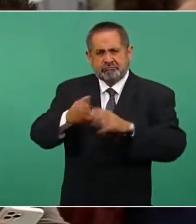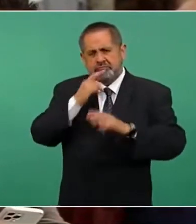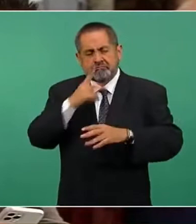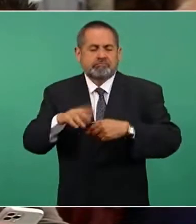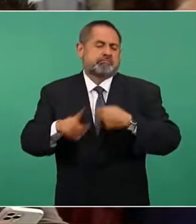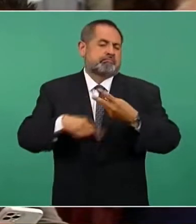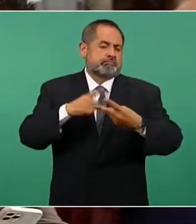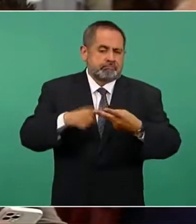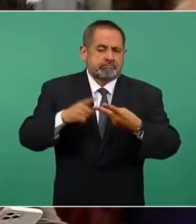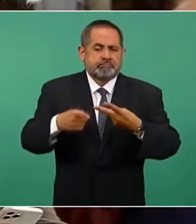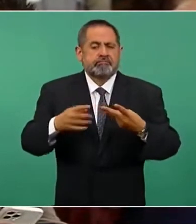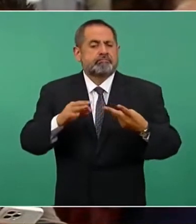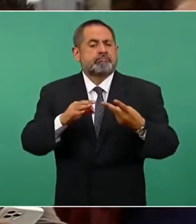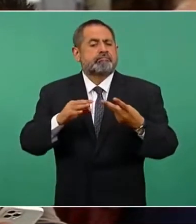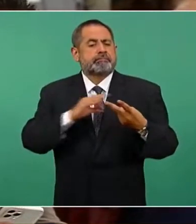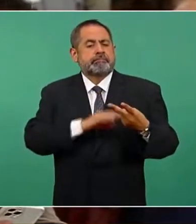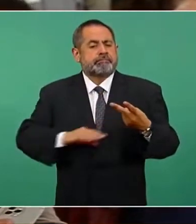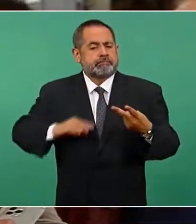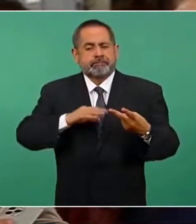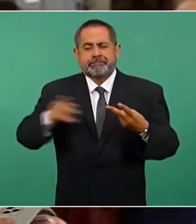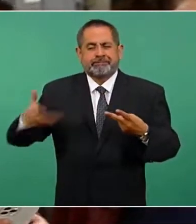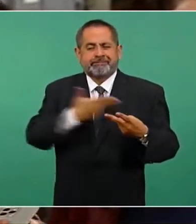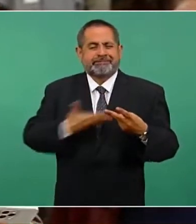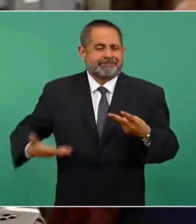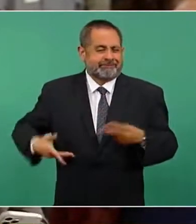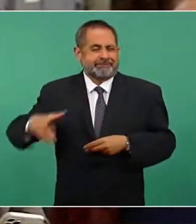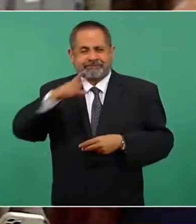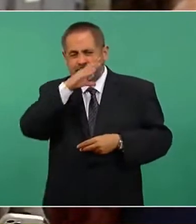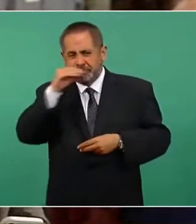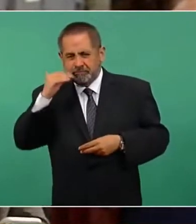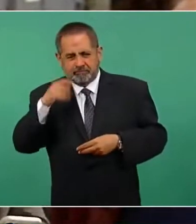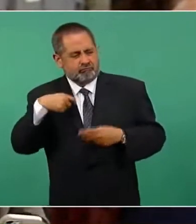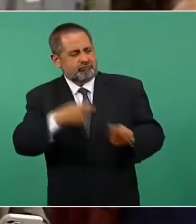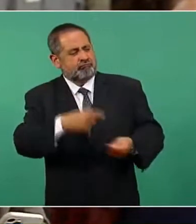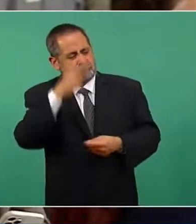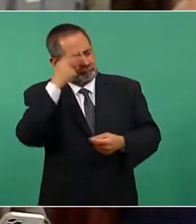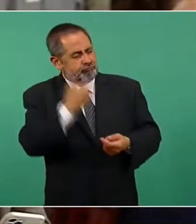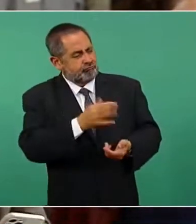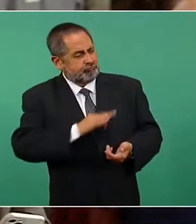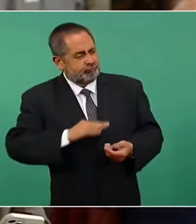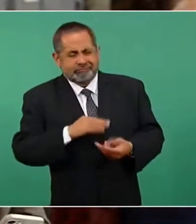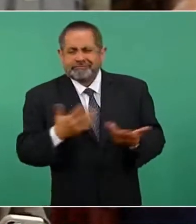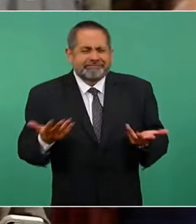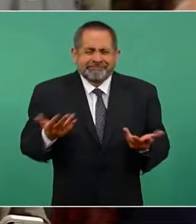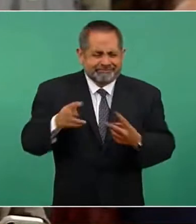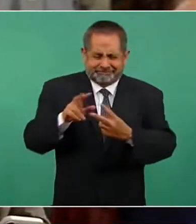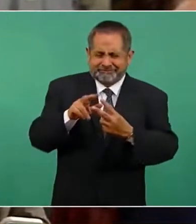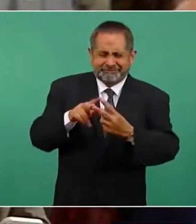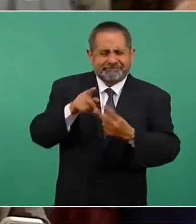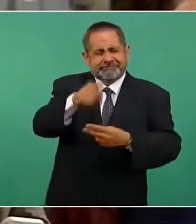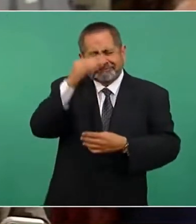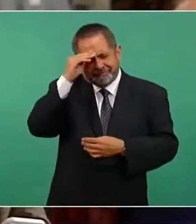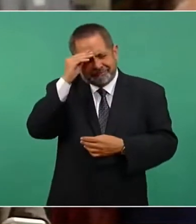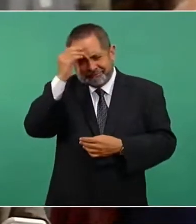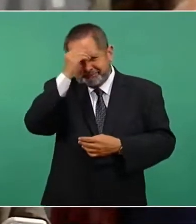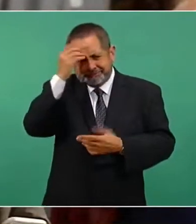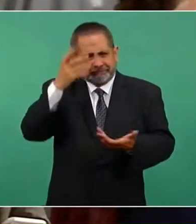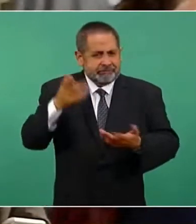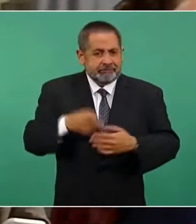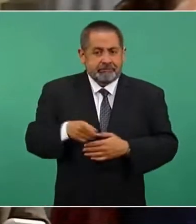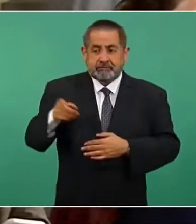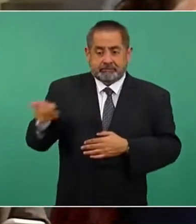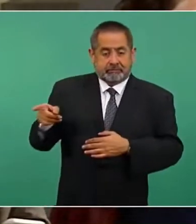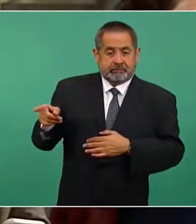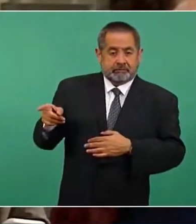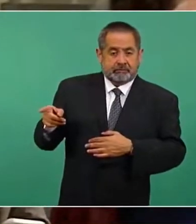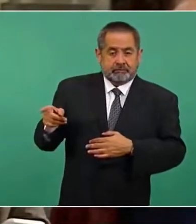felicitación del presidente para México. ¿Cuál es la lectura que usted le da a esto? ¿Considera usted que las declaraciones de